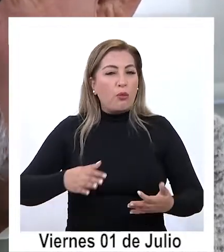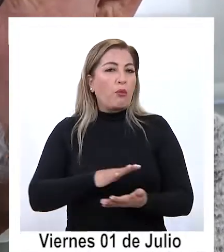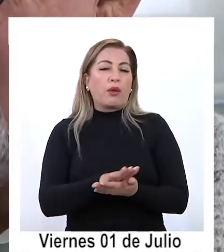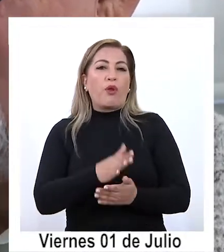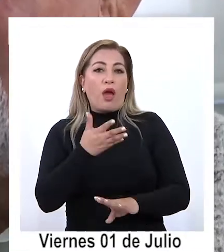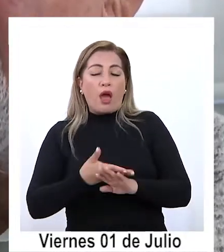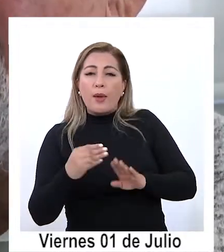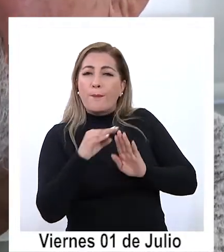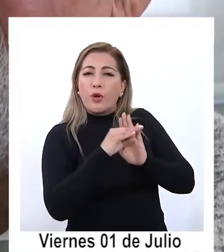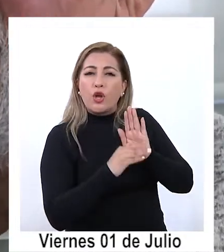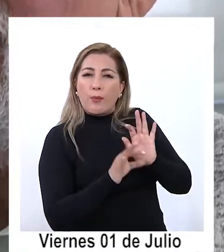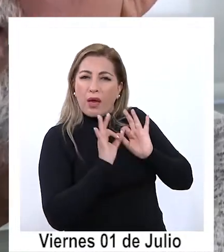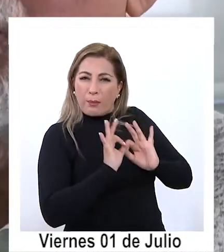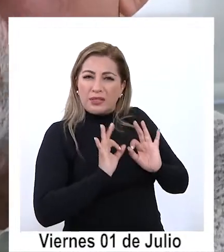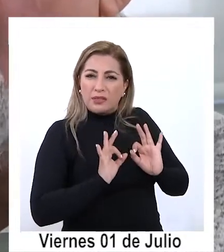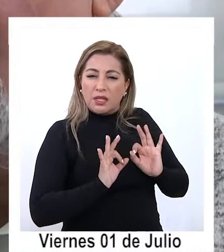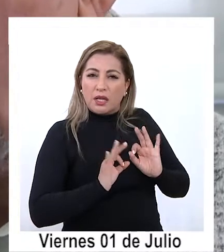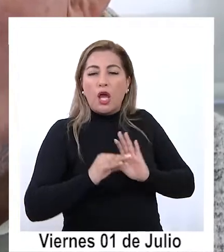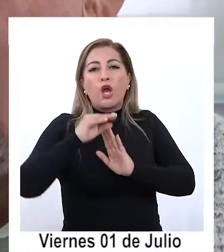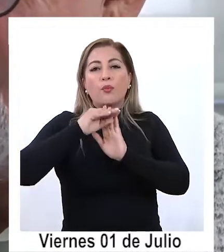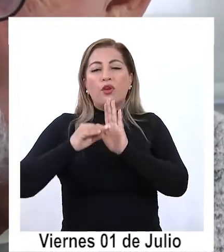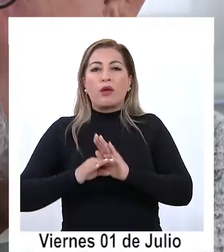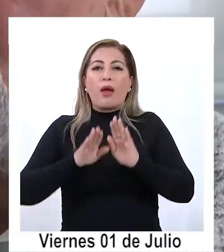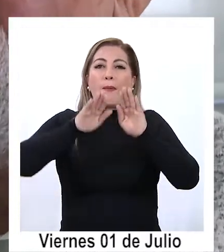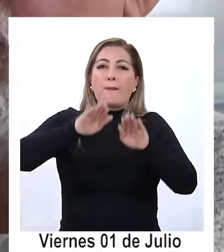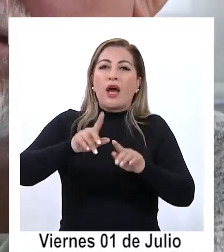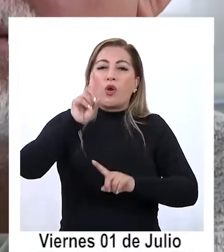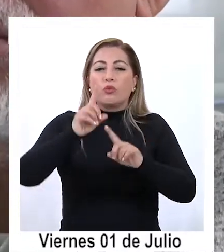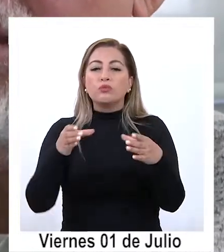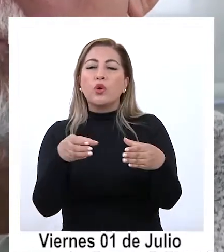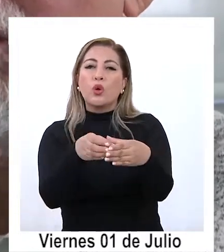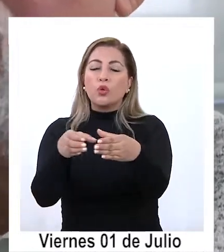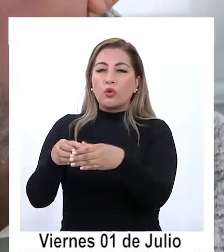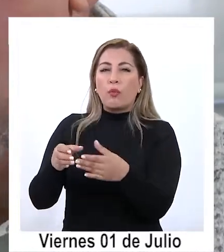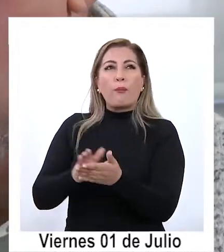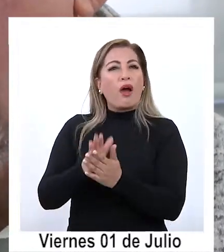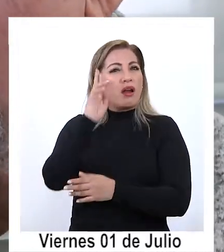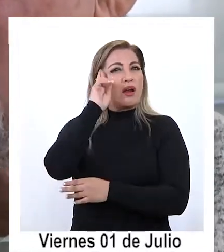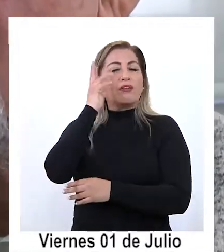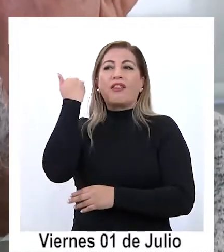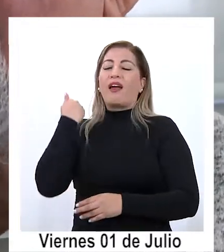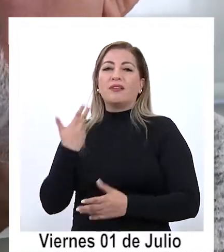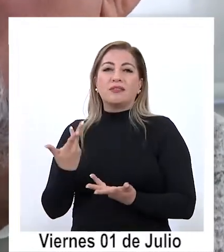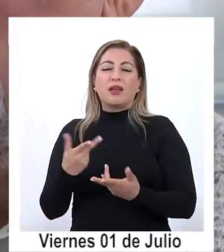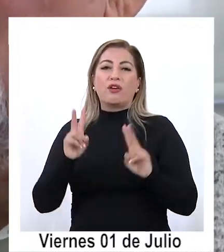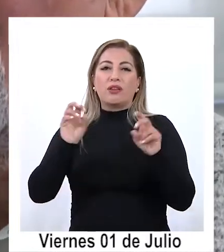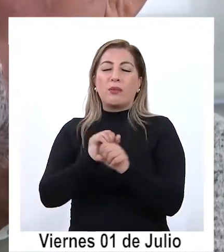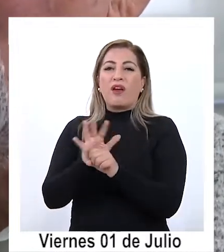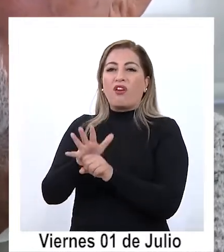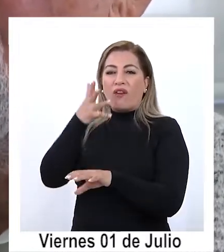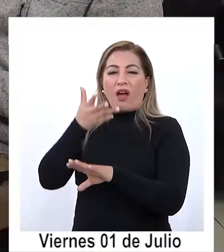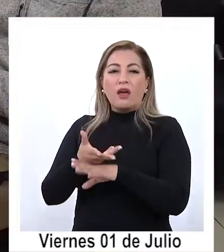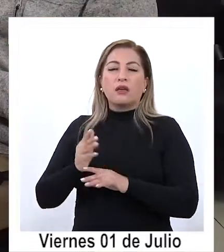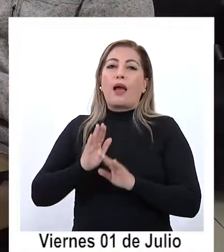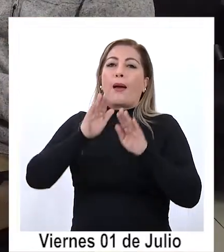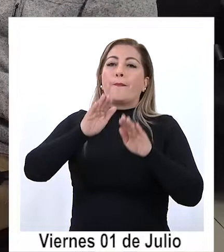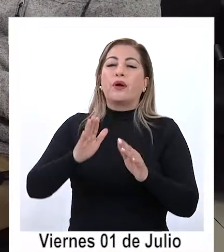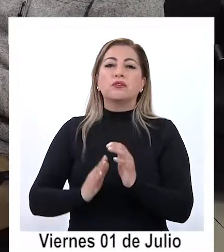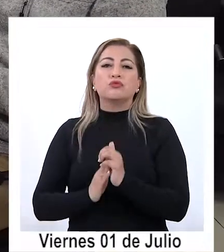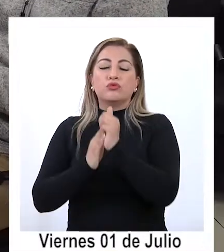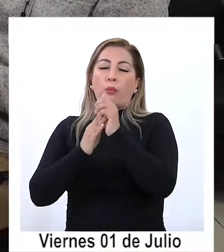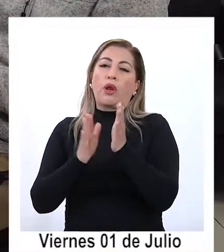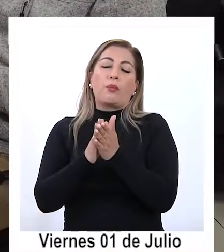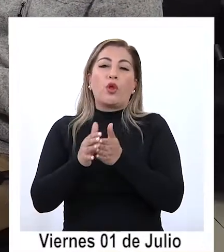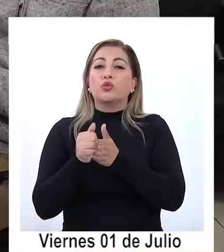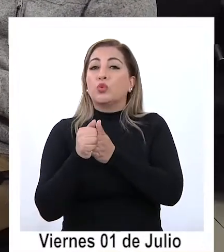programas especiales programas de apoyo a sectores recordemos cierto que para el caso de la pandemia hubo apoyo dirigido al